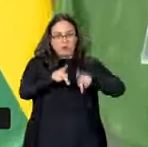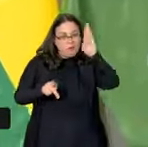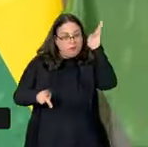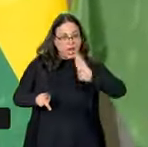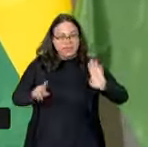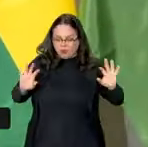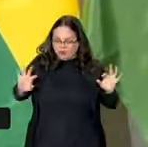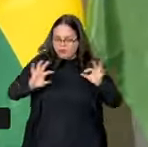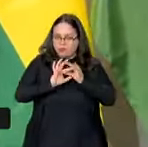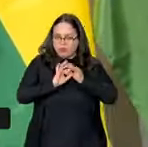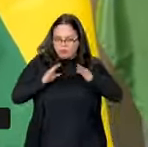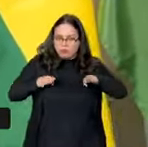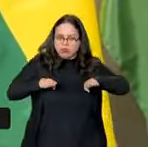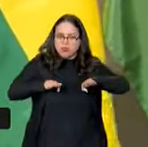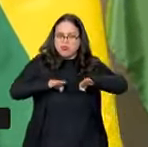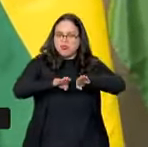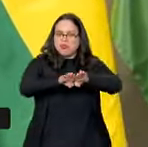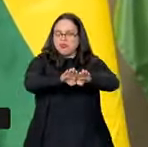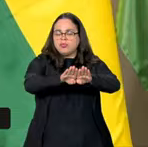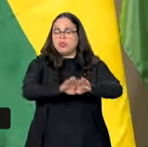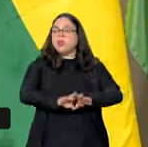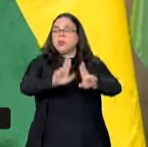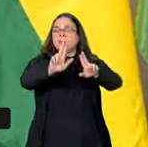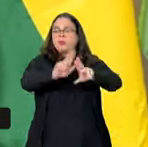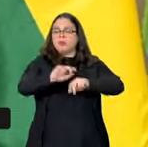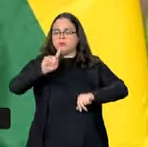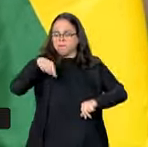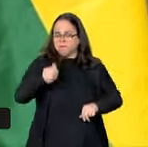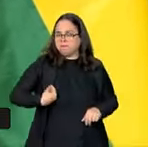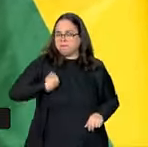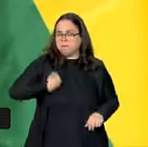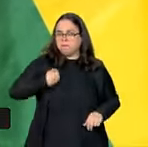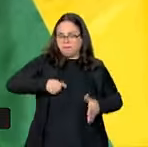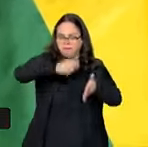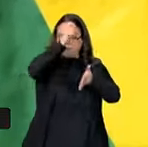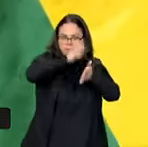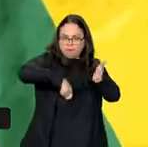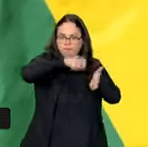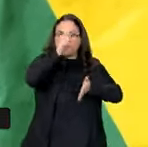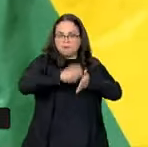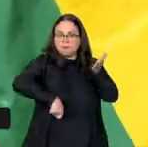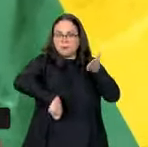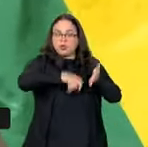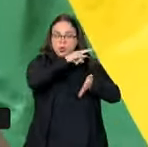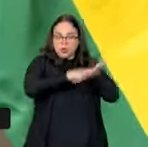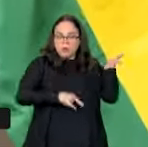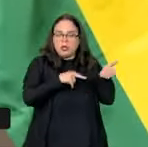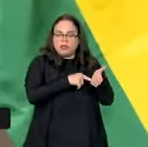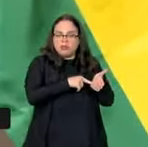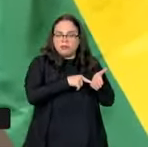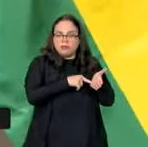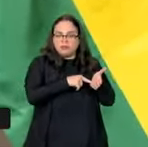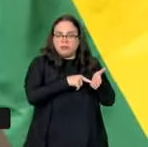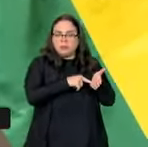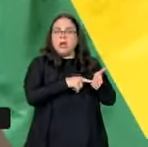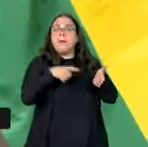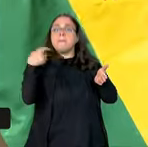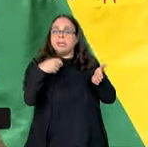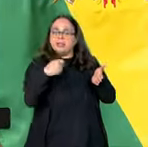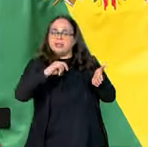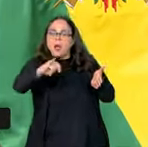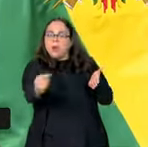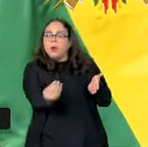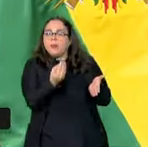Brasil. Es por eso que nos estamos asignando este documento. Es porque es preciso dar una